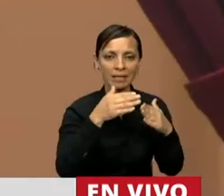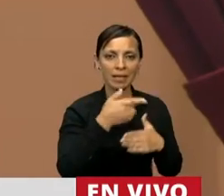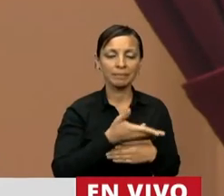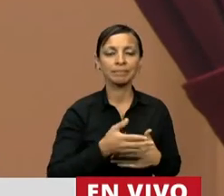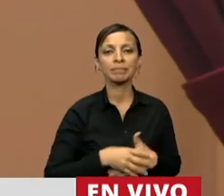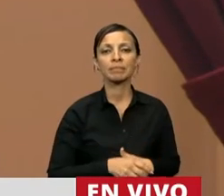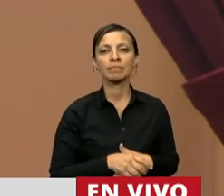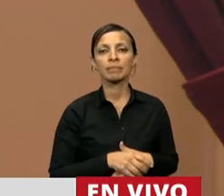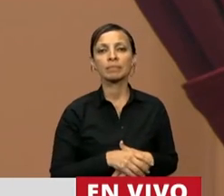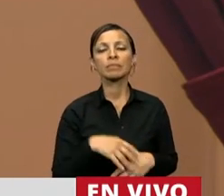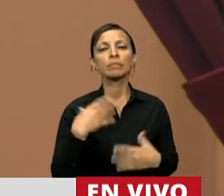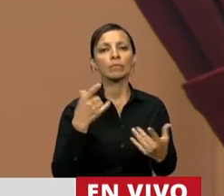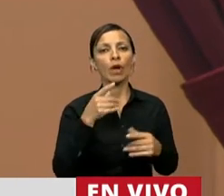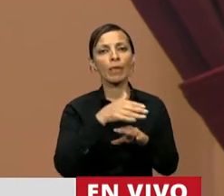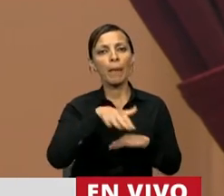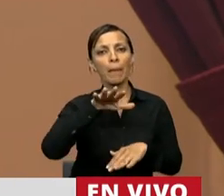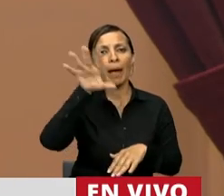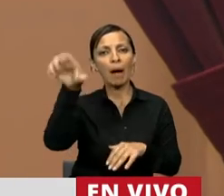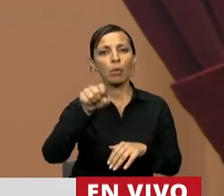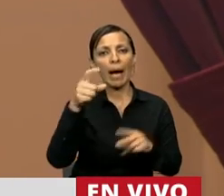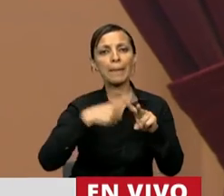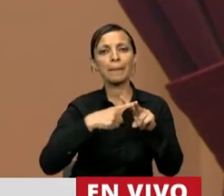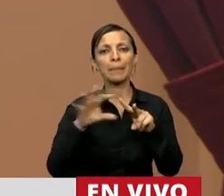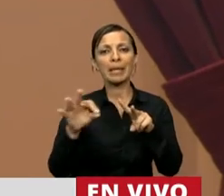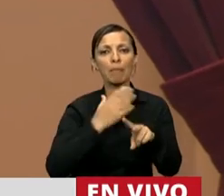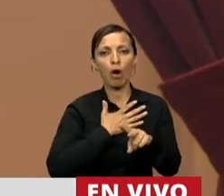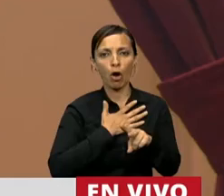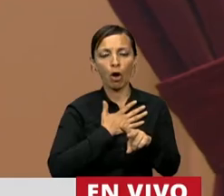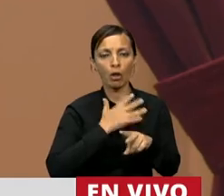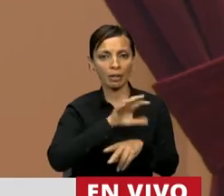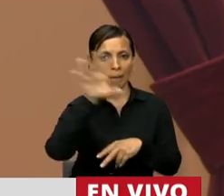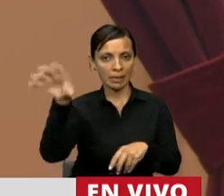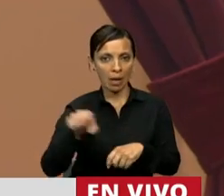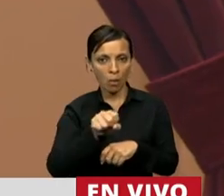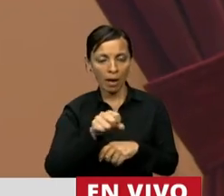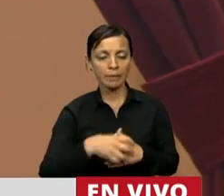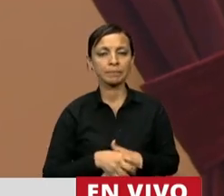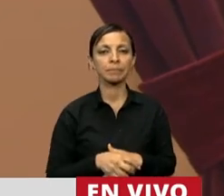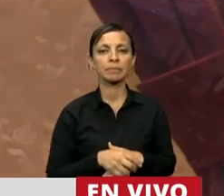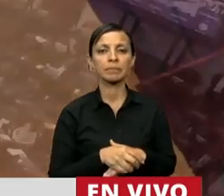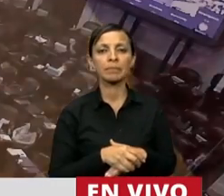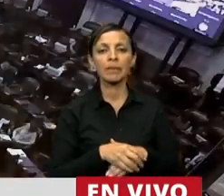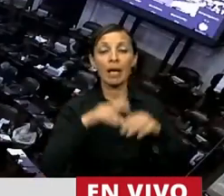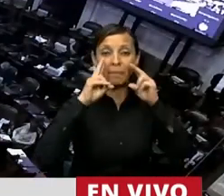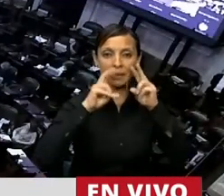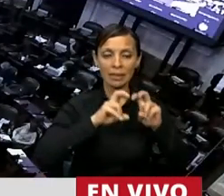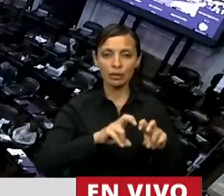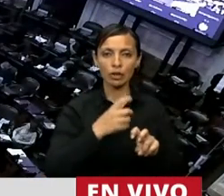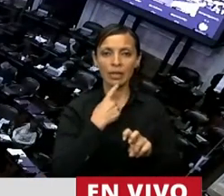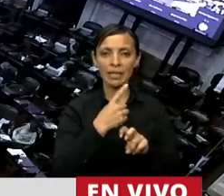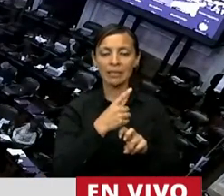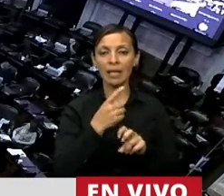que va a ir a buscar un primo mío, le advirtió. Según la pericia, el